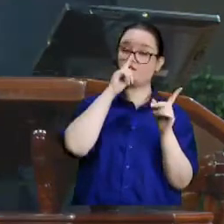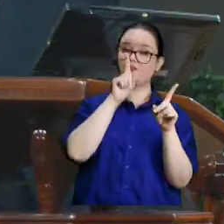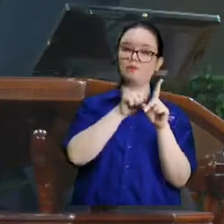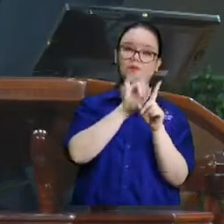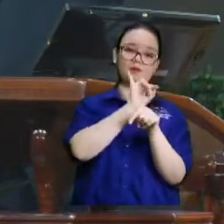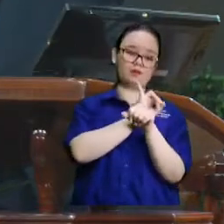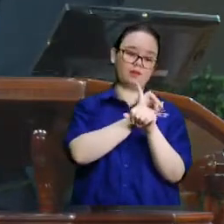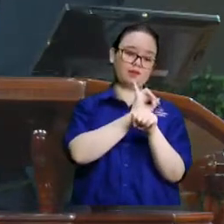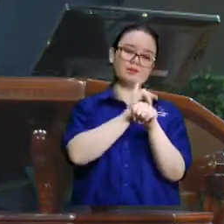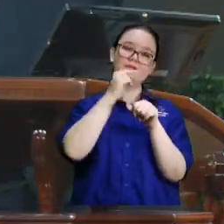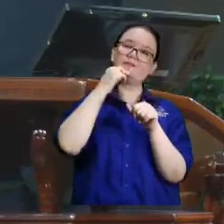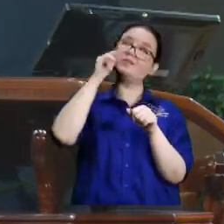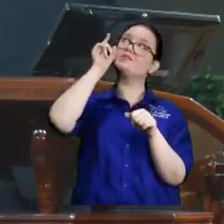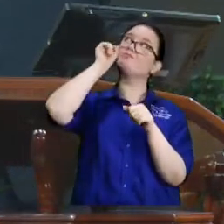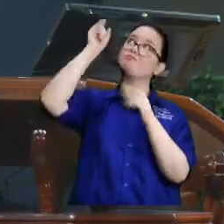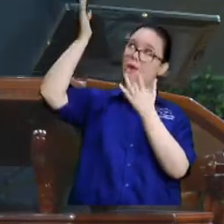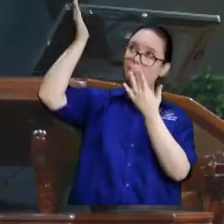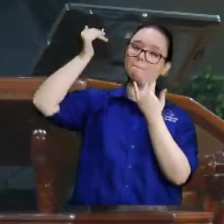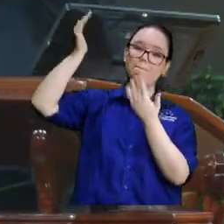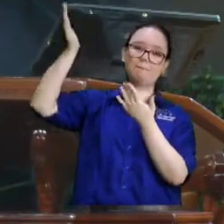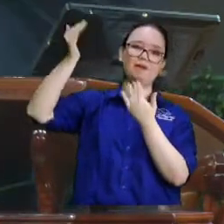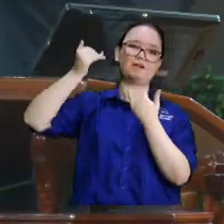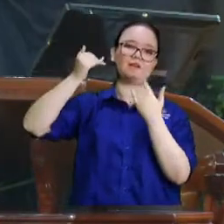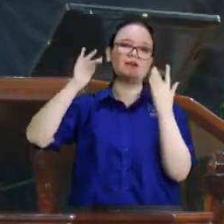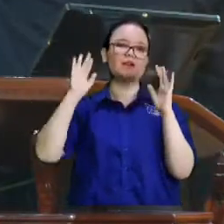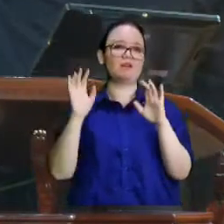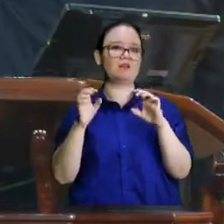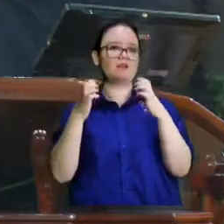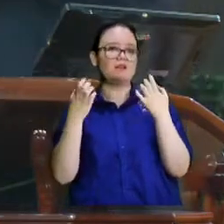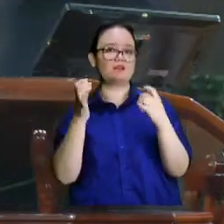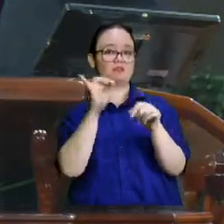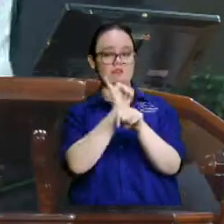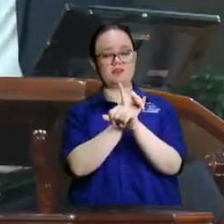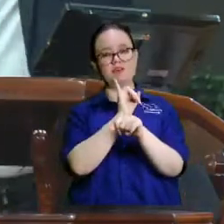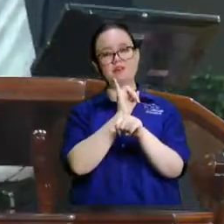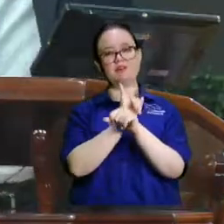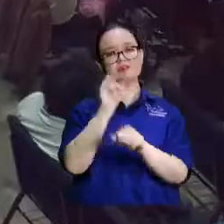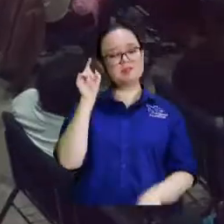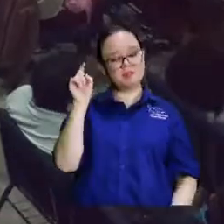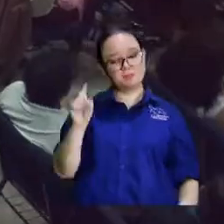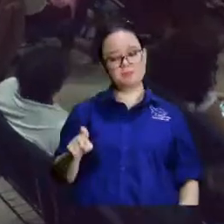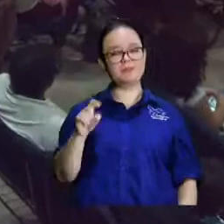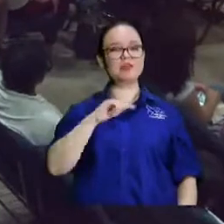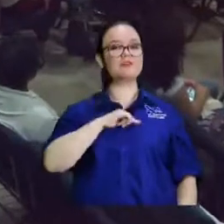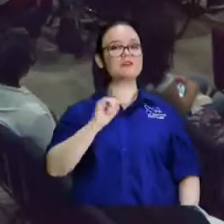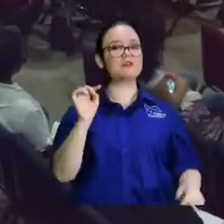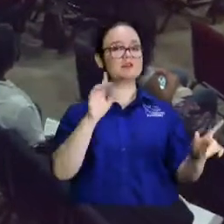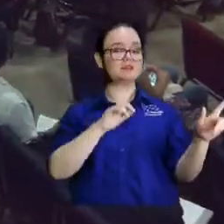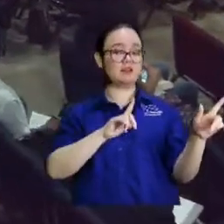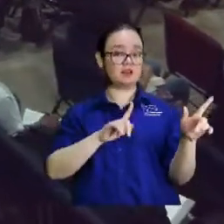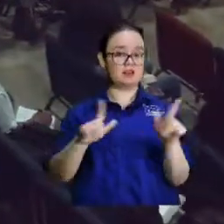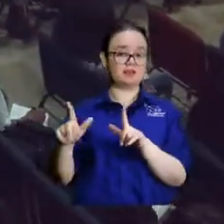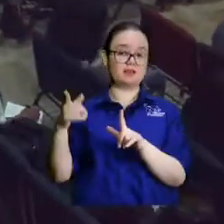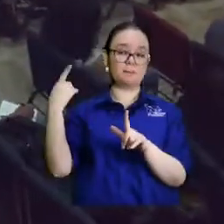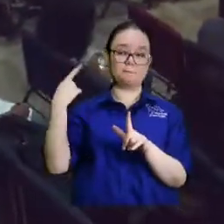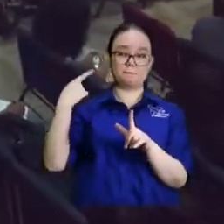está lista para la boda. De nosotros, la iglesia del Señor Jesucristo tiene que estar lista para la boda.